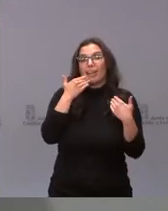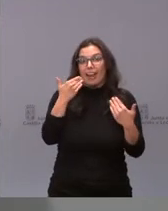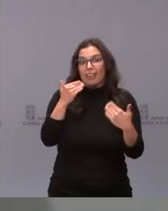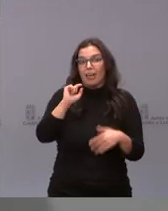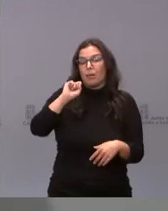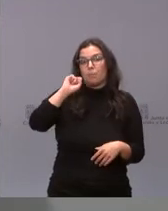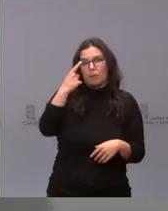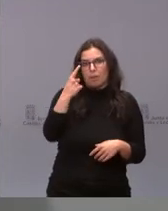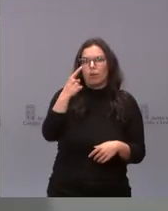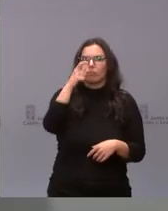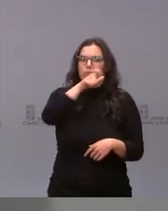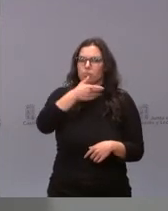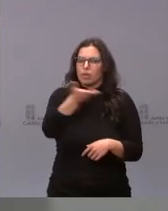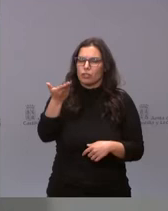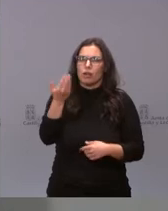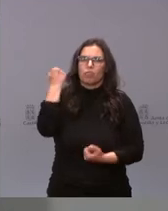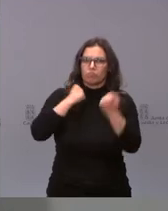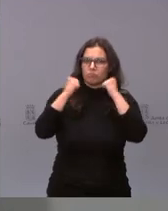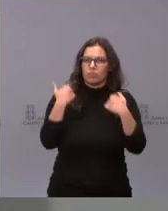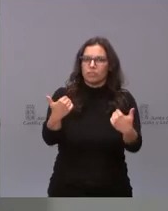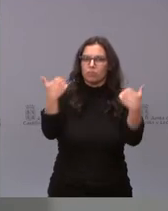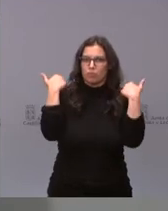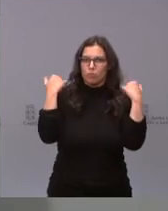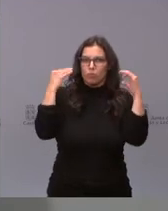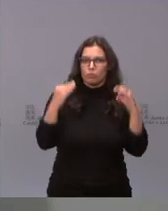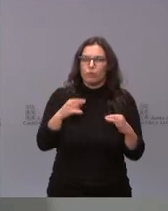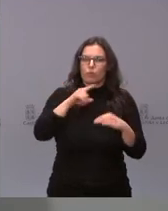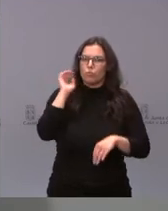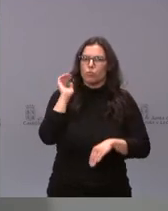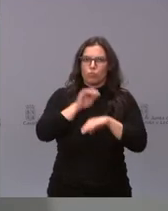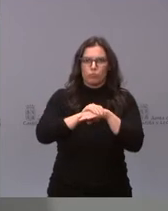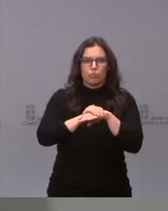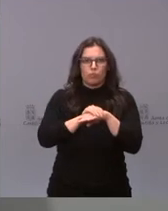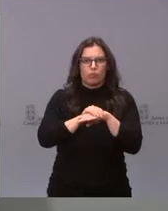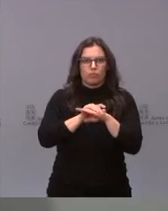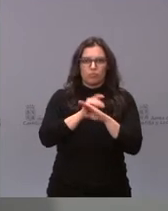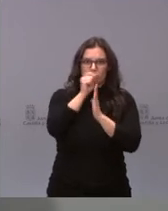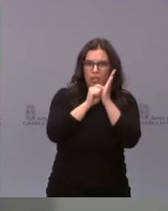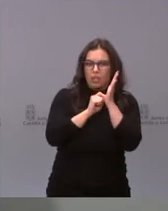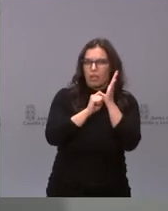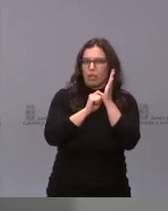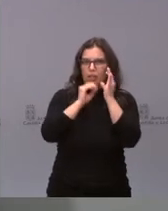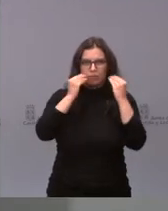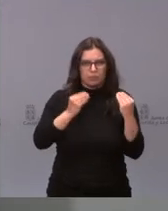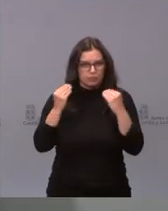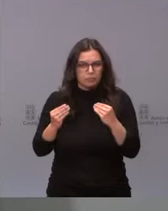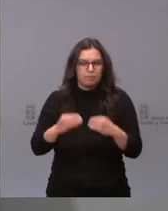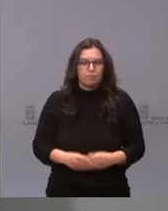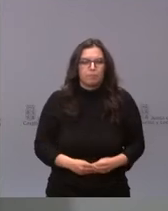a una población responsable, una población que ha cumplido con las medidas y